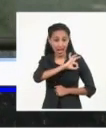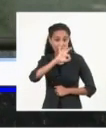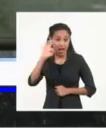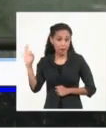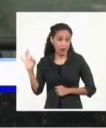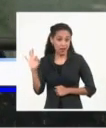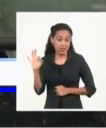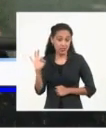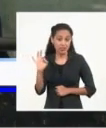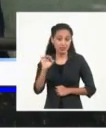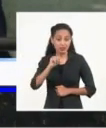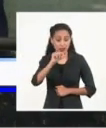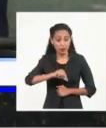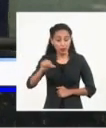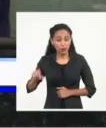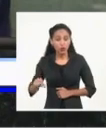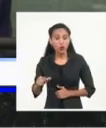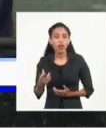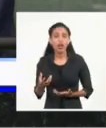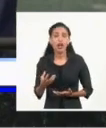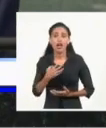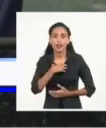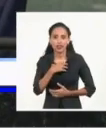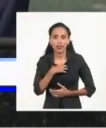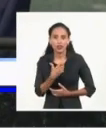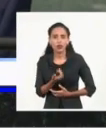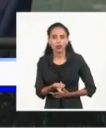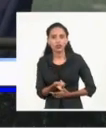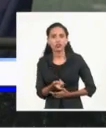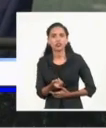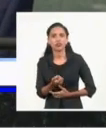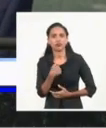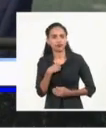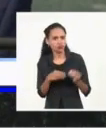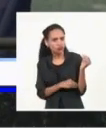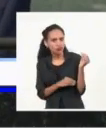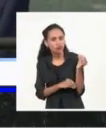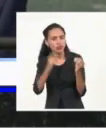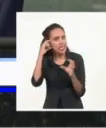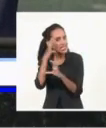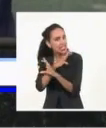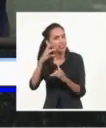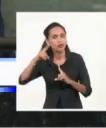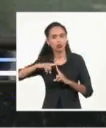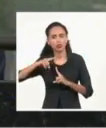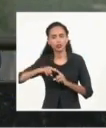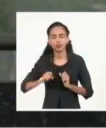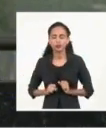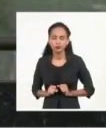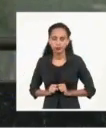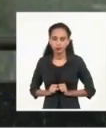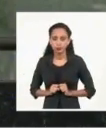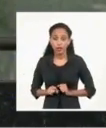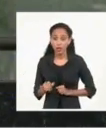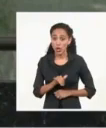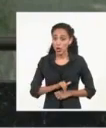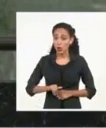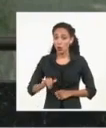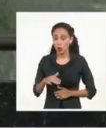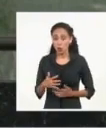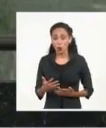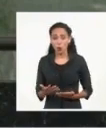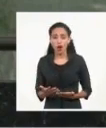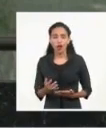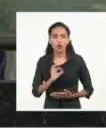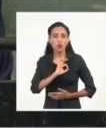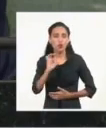tuvo este formidable potencial científico-técnico, ni esta extraordinaria capacidad